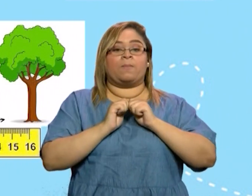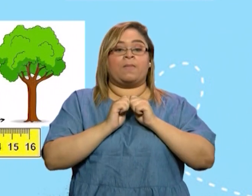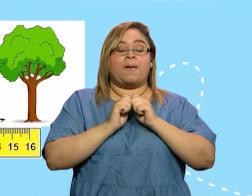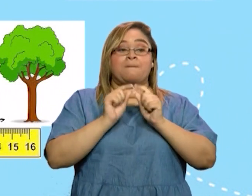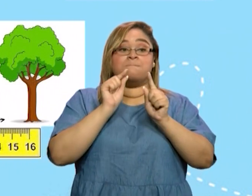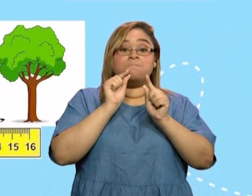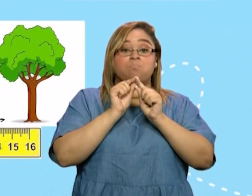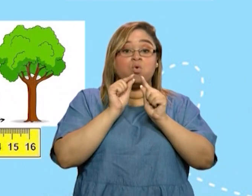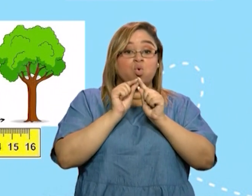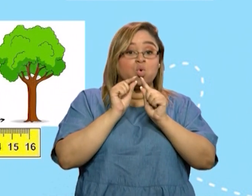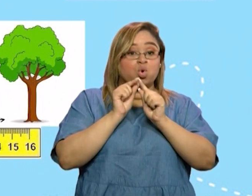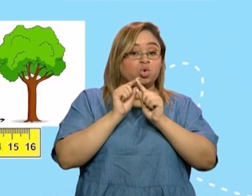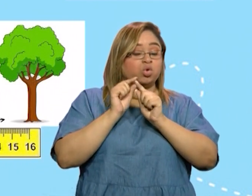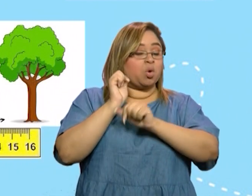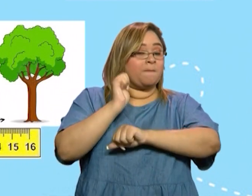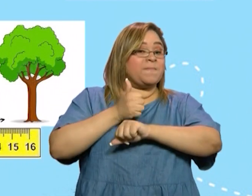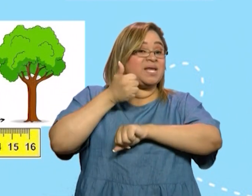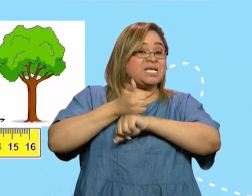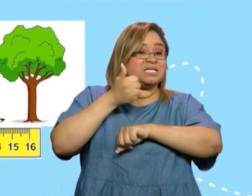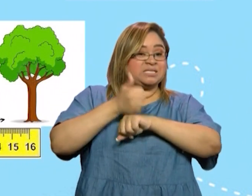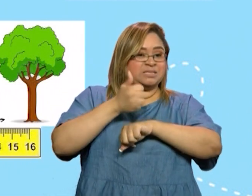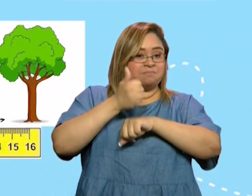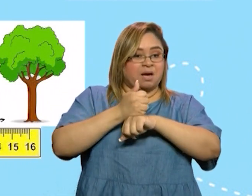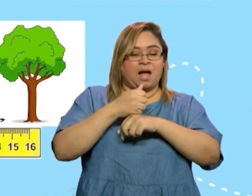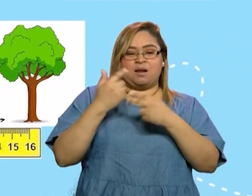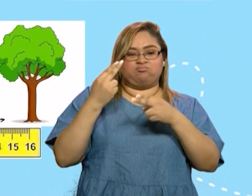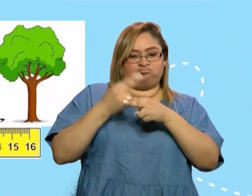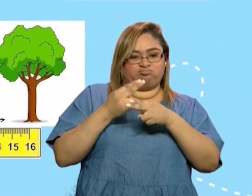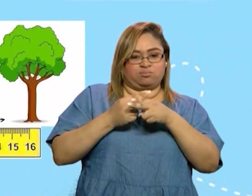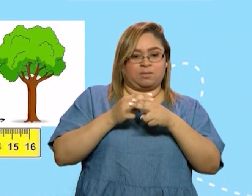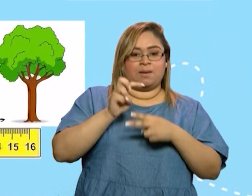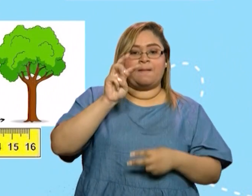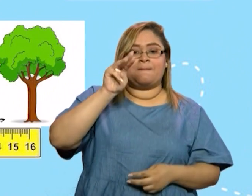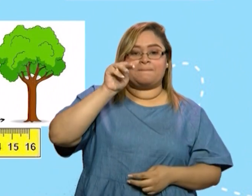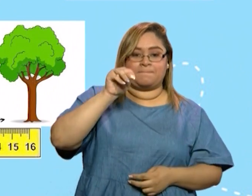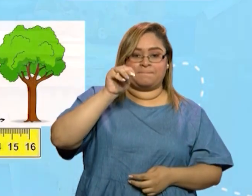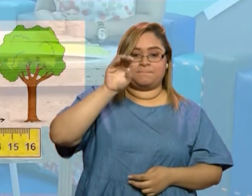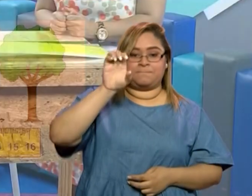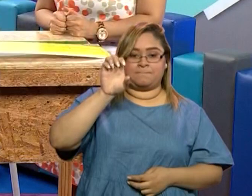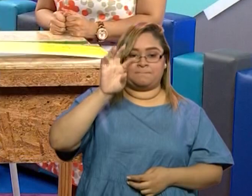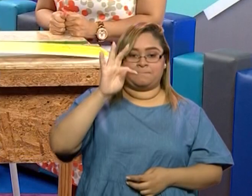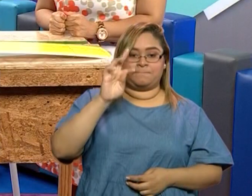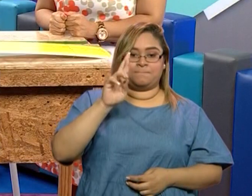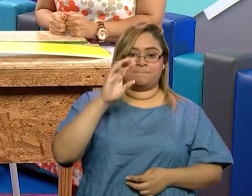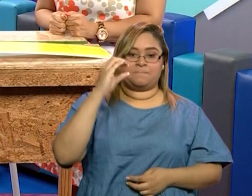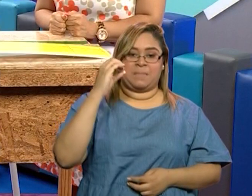una longitud es el metro. Así es. ¿Seguimos?